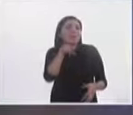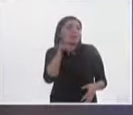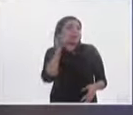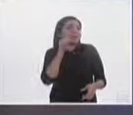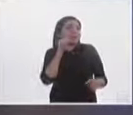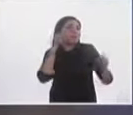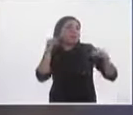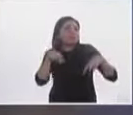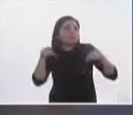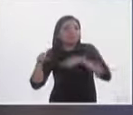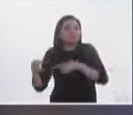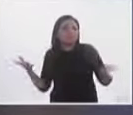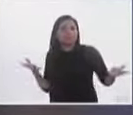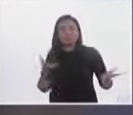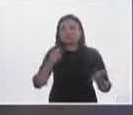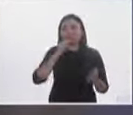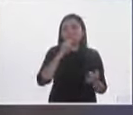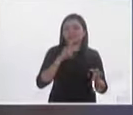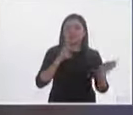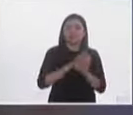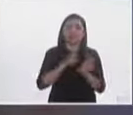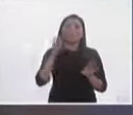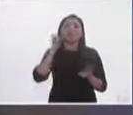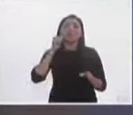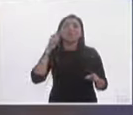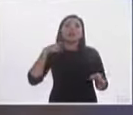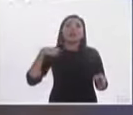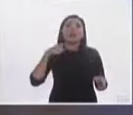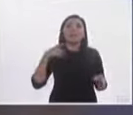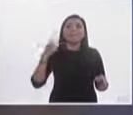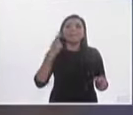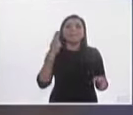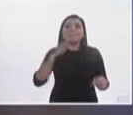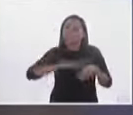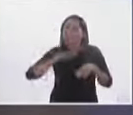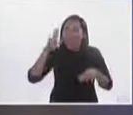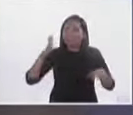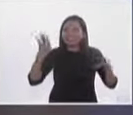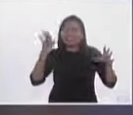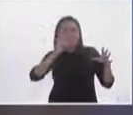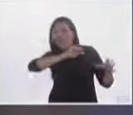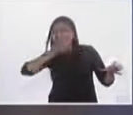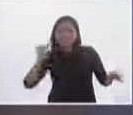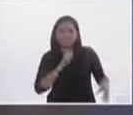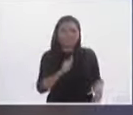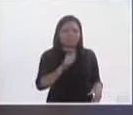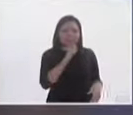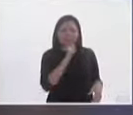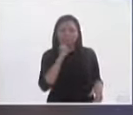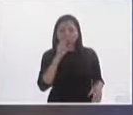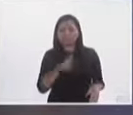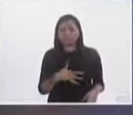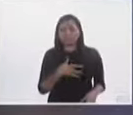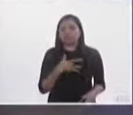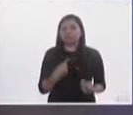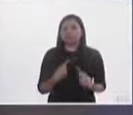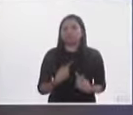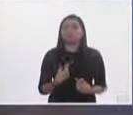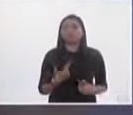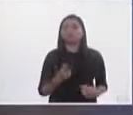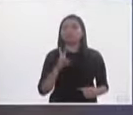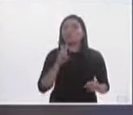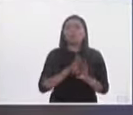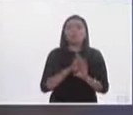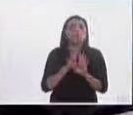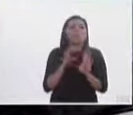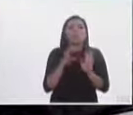se entiende uno que es parte del marketing electoral no se pueden hacer propuestas a ese nivel pero es verdaderamente espeluznante el bajo